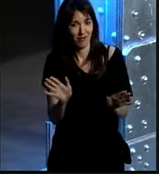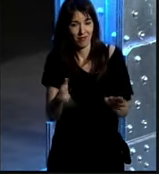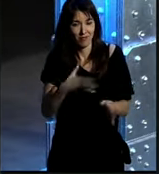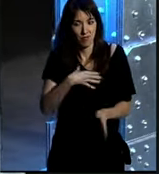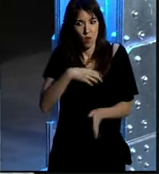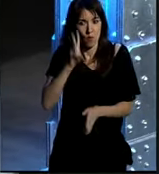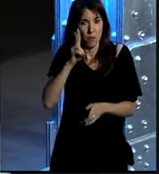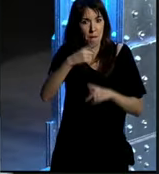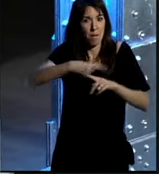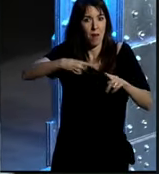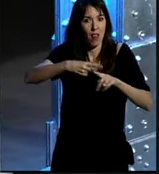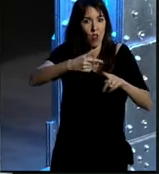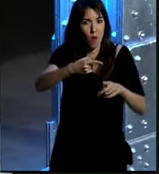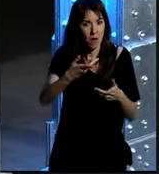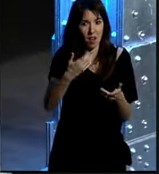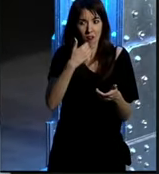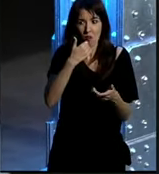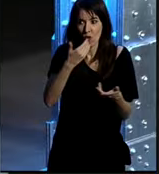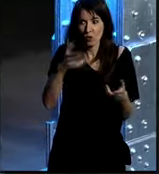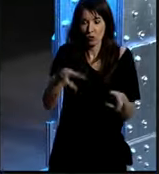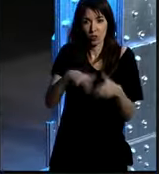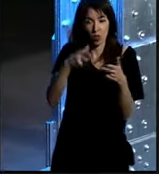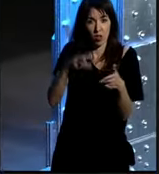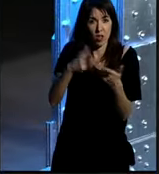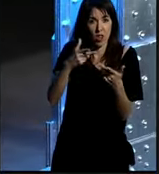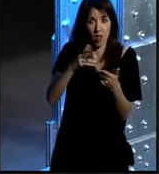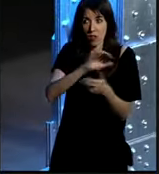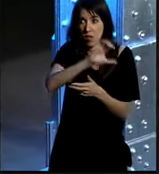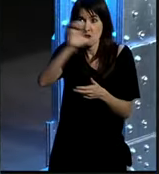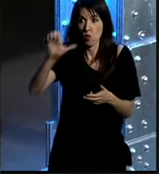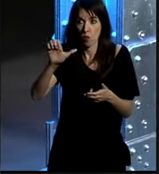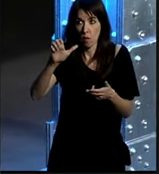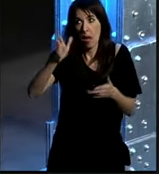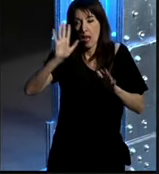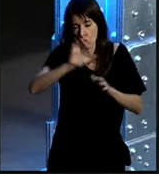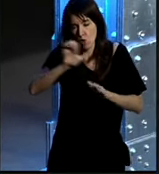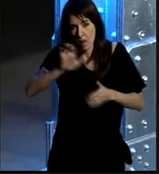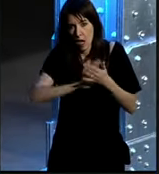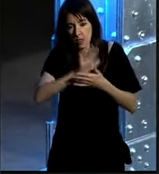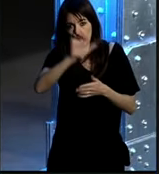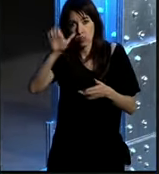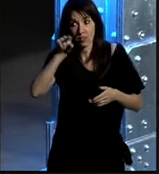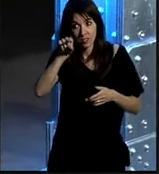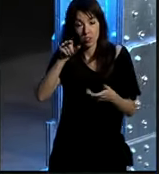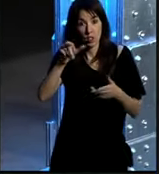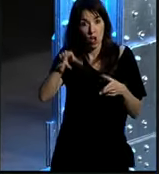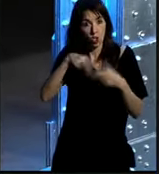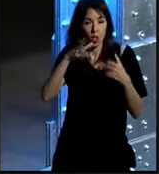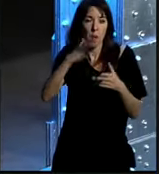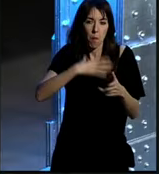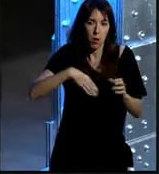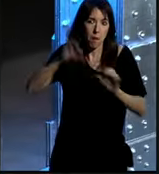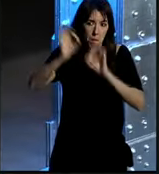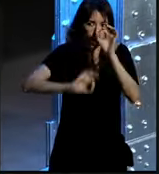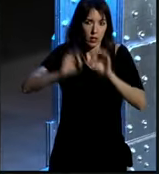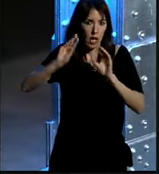a medio plazo una sociedad en Europa por lo menos donde evidentemente habrá un porcentaje